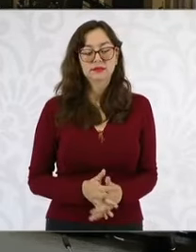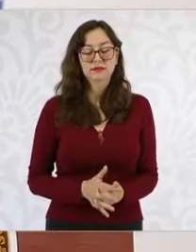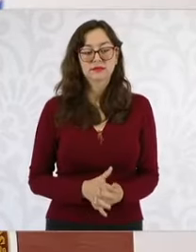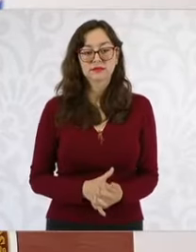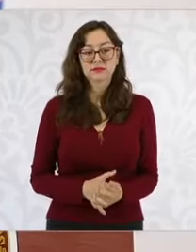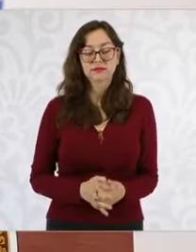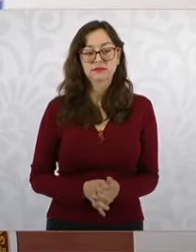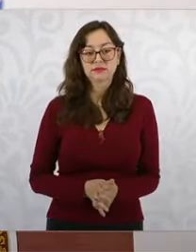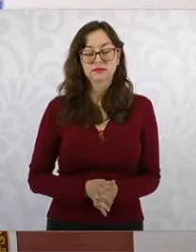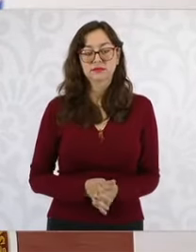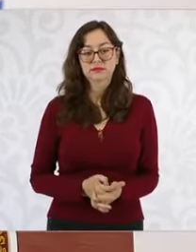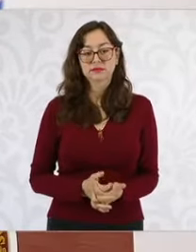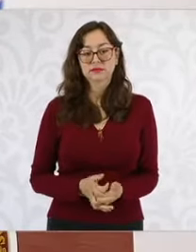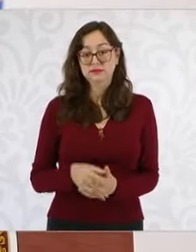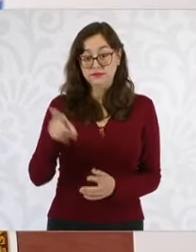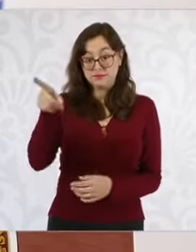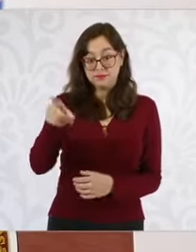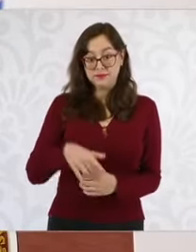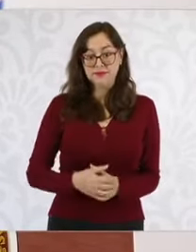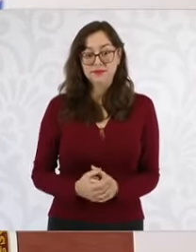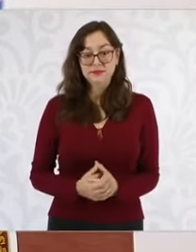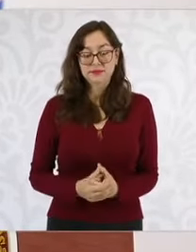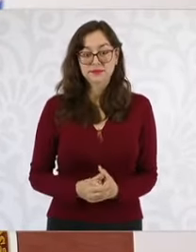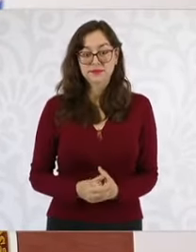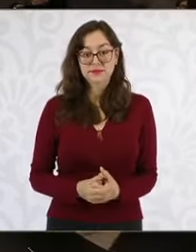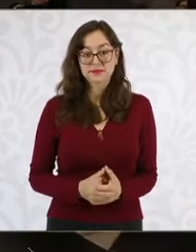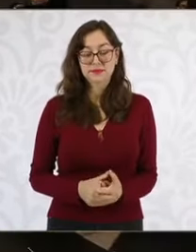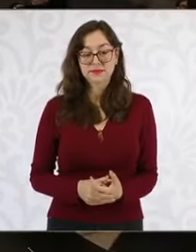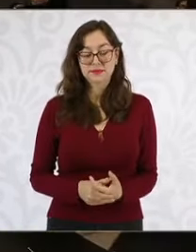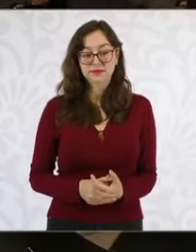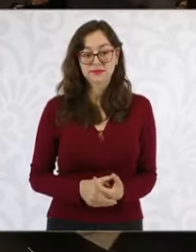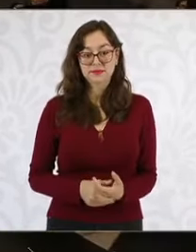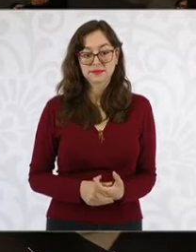A ver, acá Sí